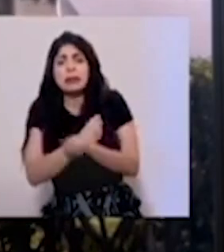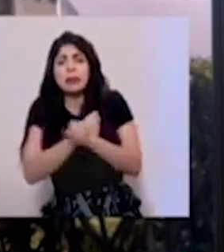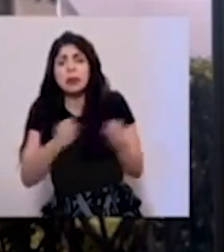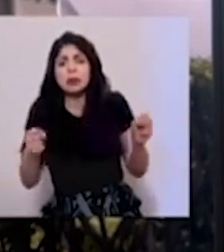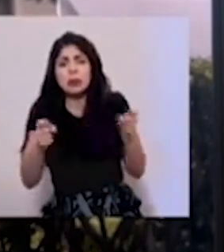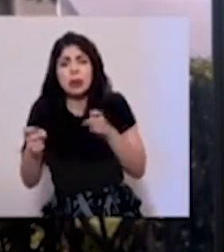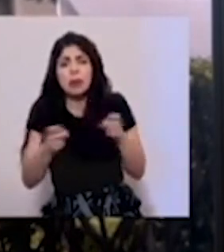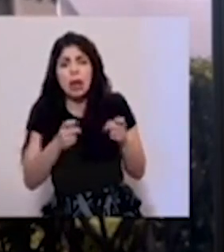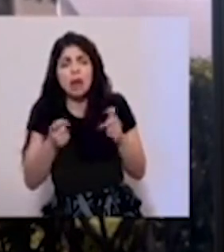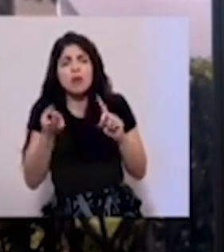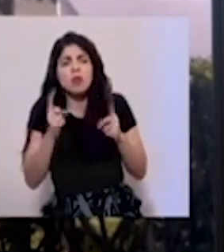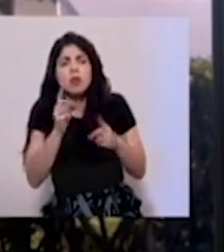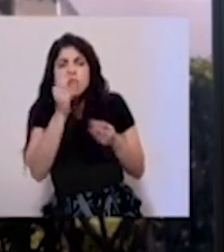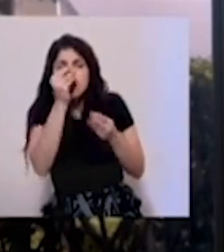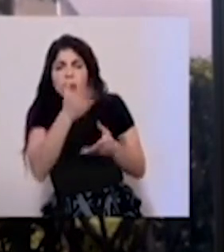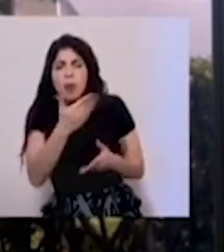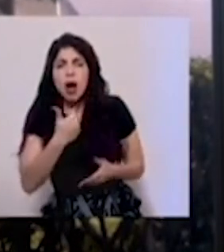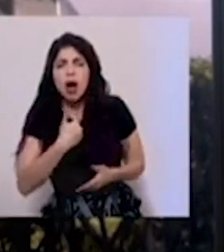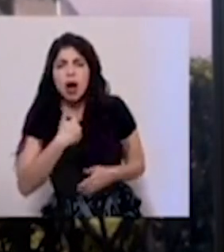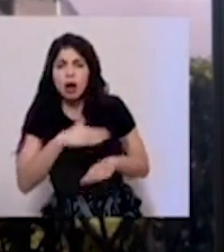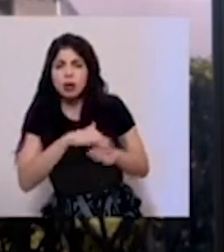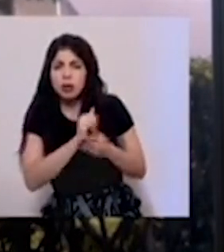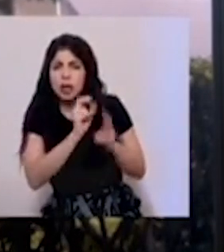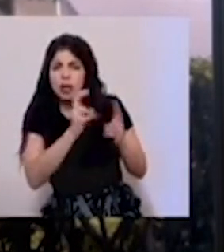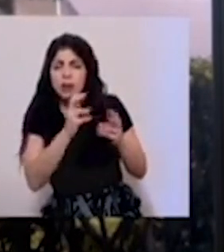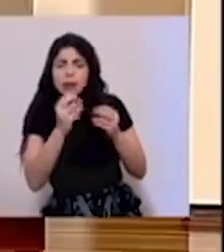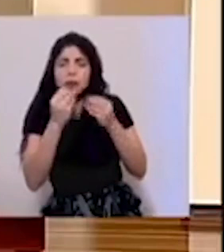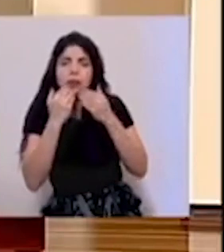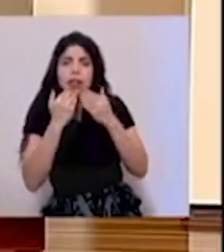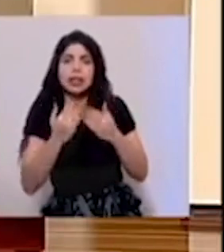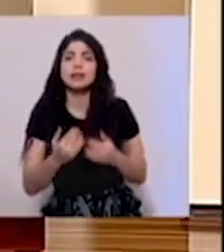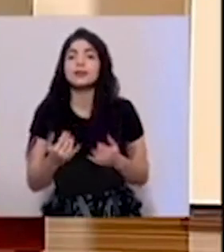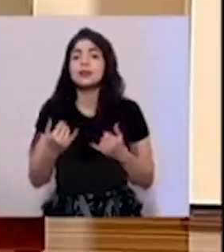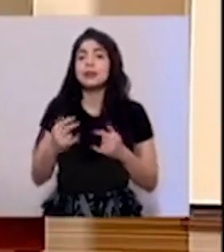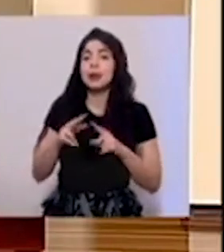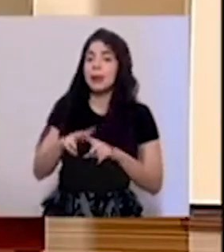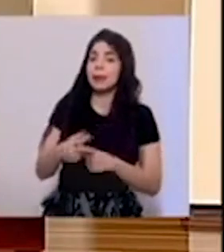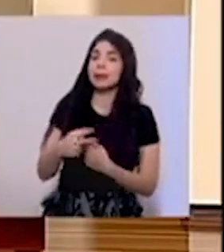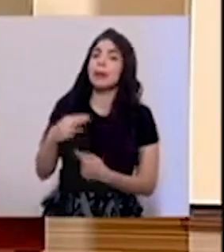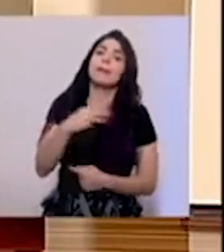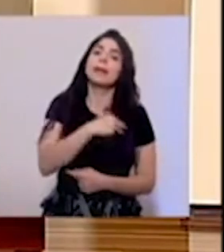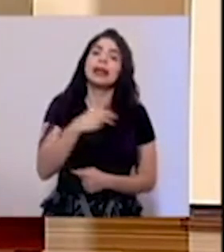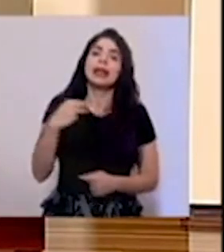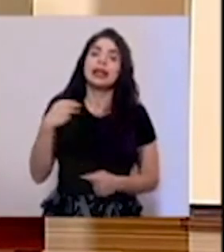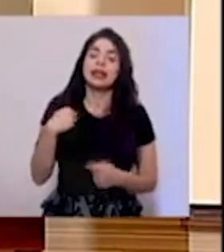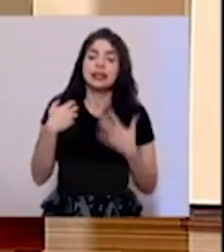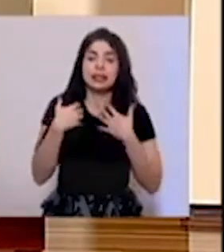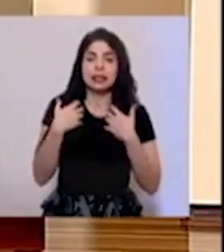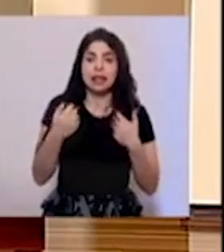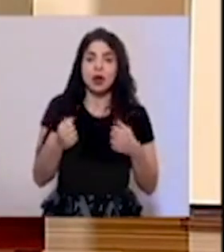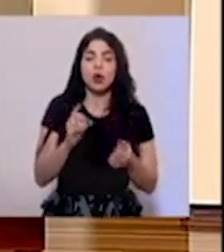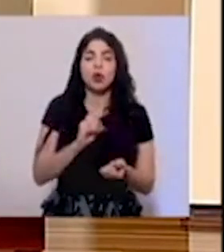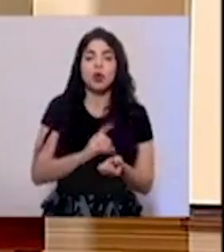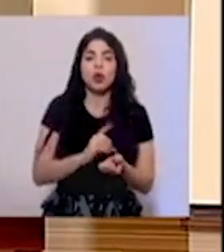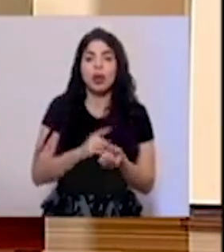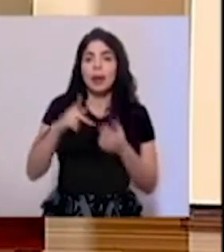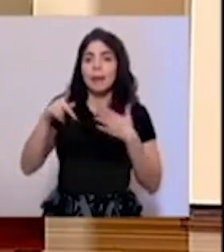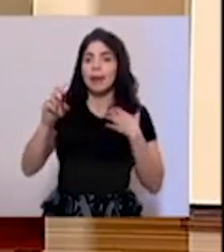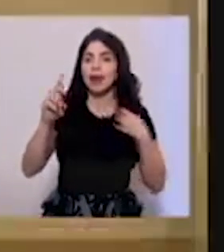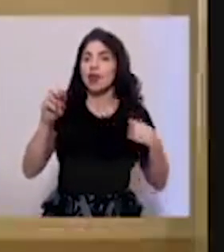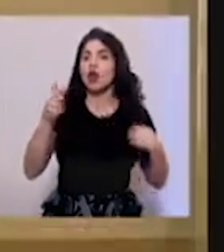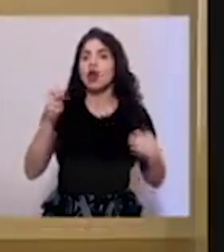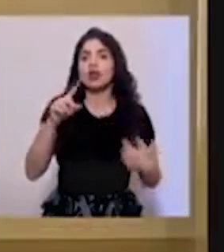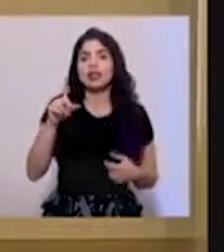¿Cuál es la información que usted maneja al respecto? Muchas gracias. Iniciamos con el ministro Aide Salud. Es el doctor Pedro